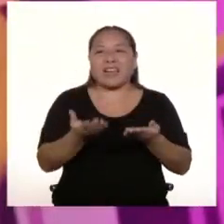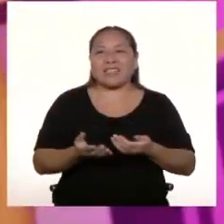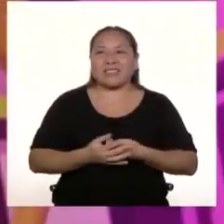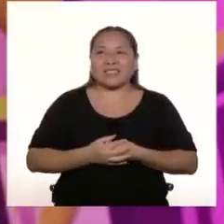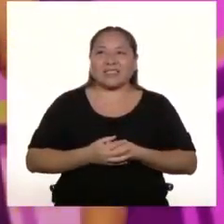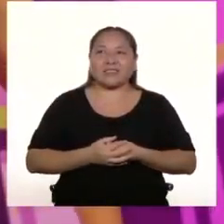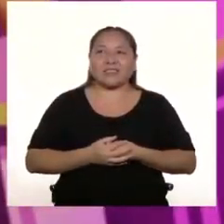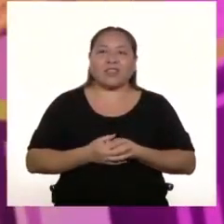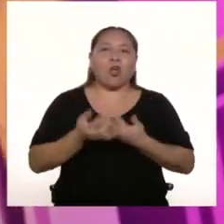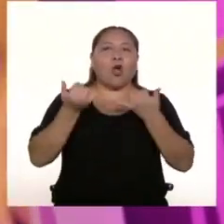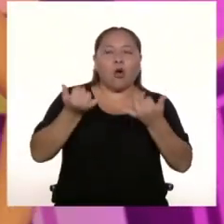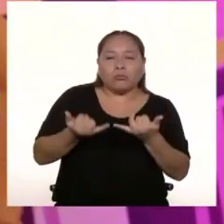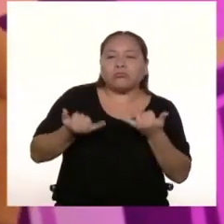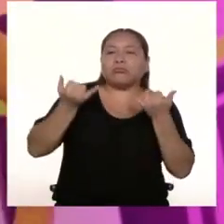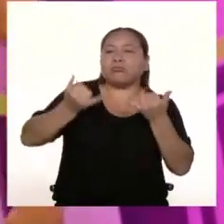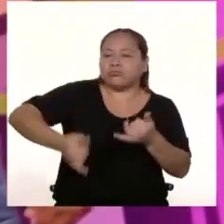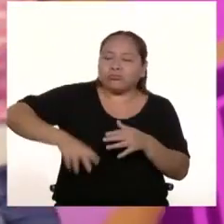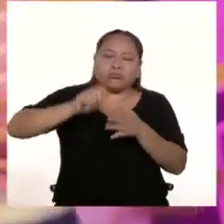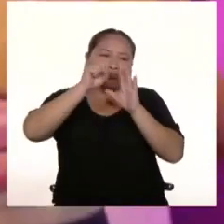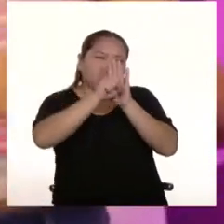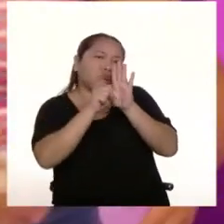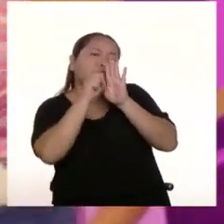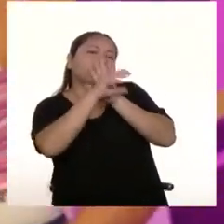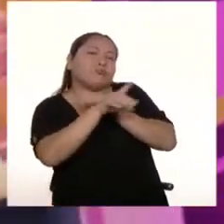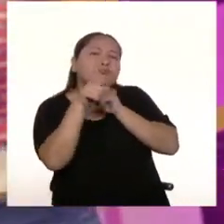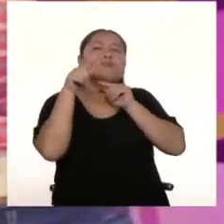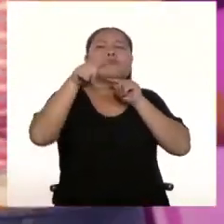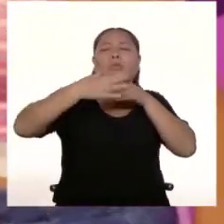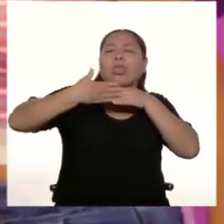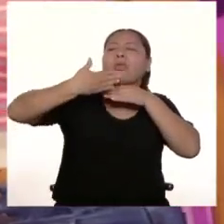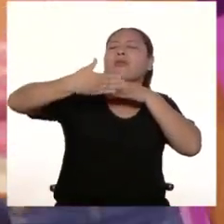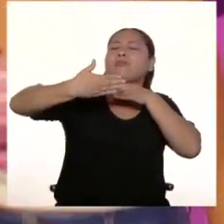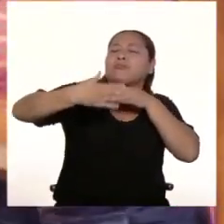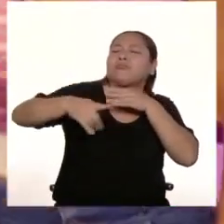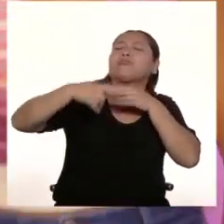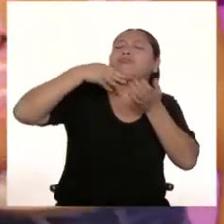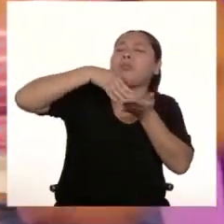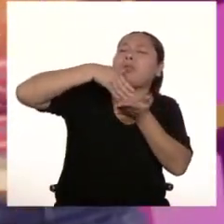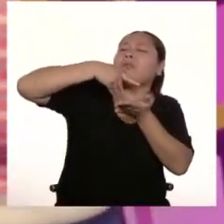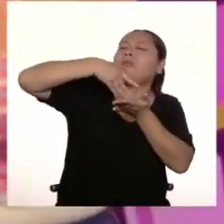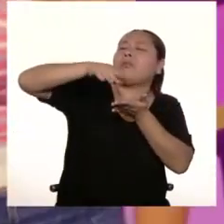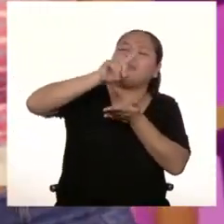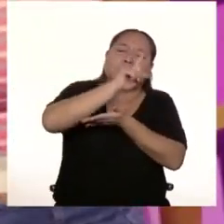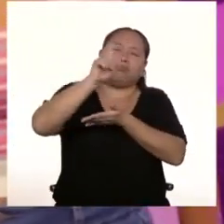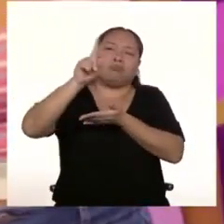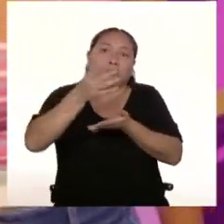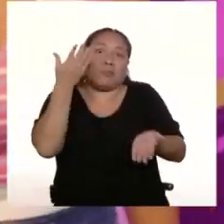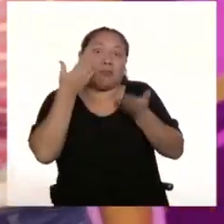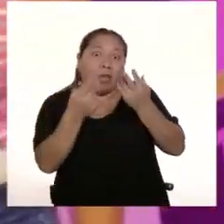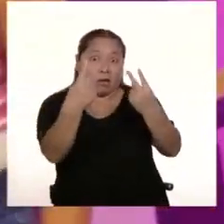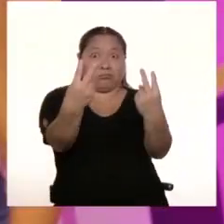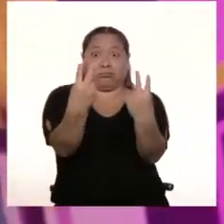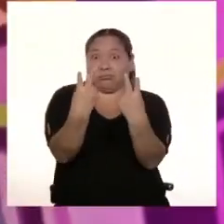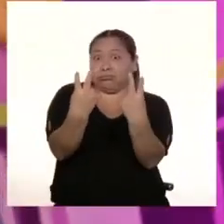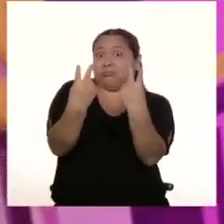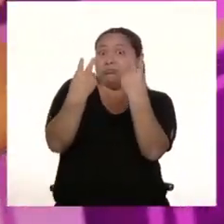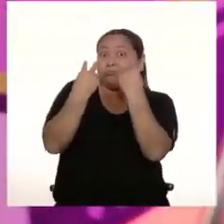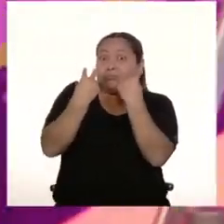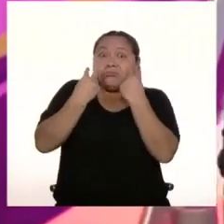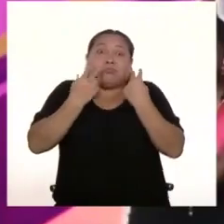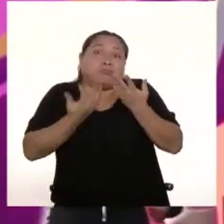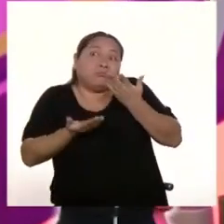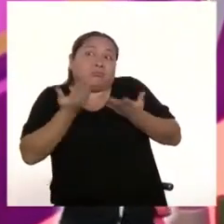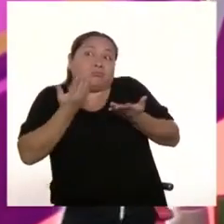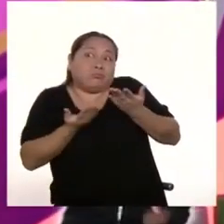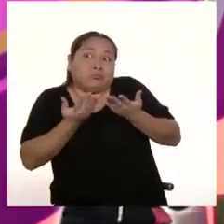Hoy en Imperdibles estamos grabando para que después no nos estén votando. Seguramente nos están mirando y también